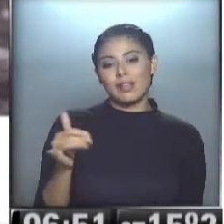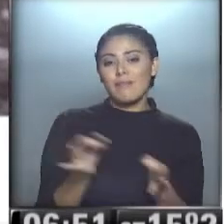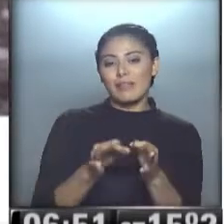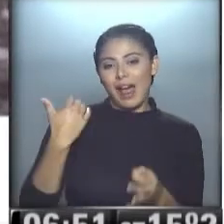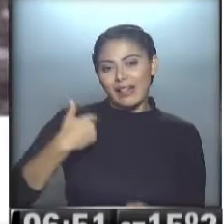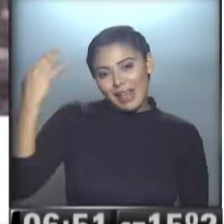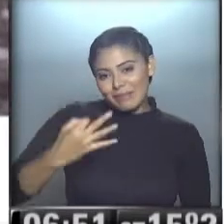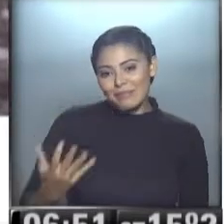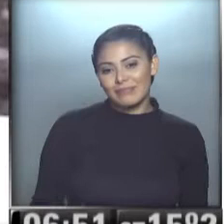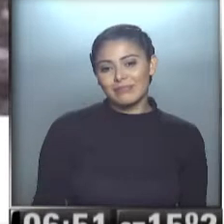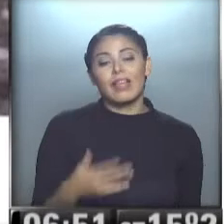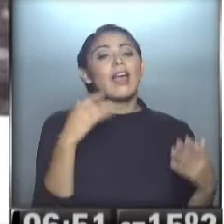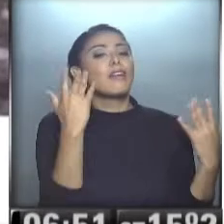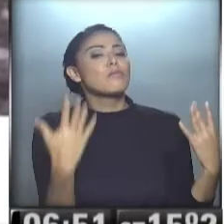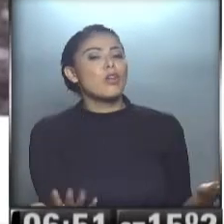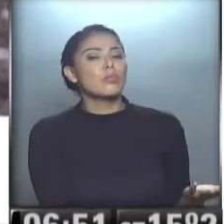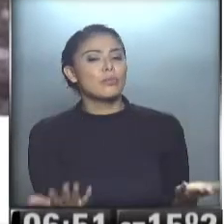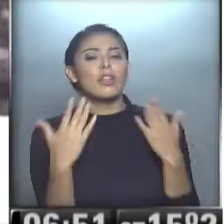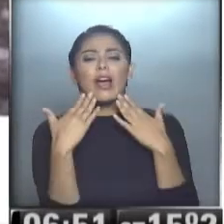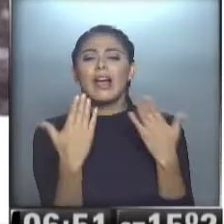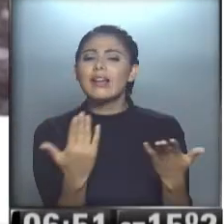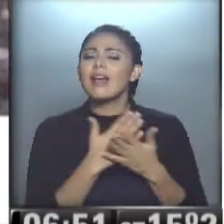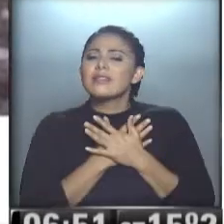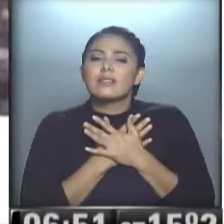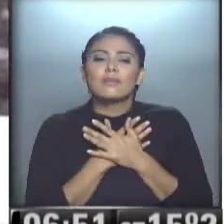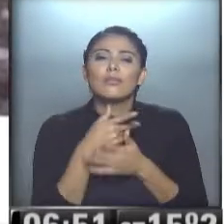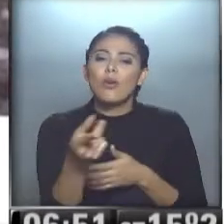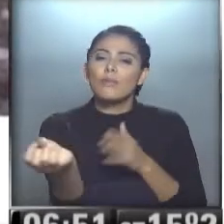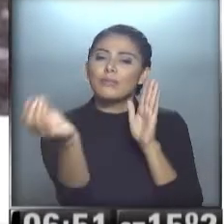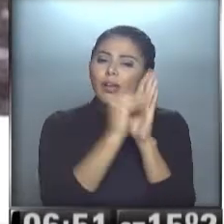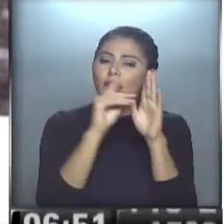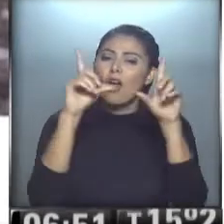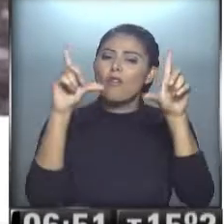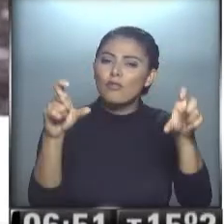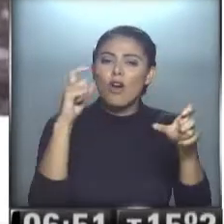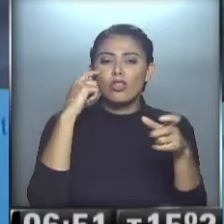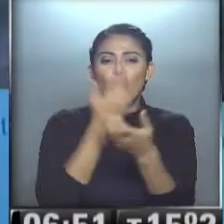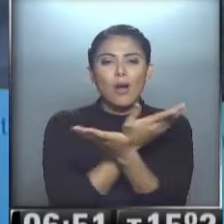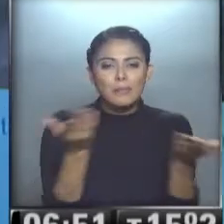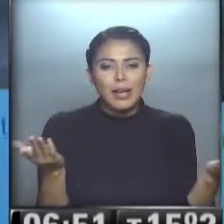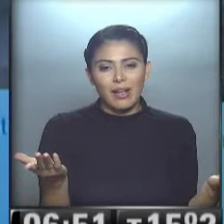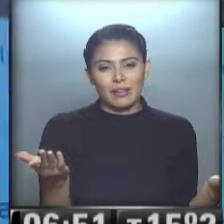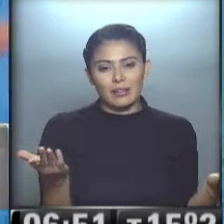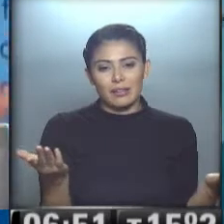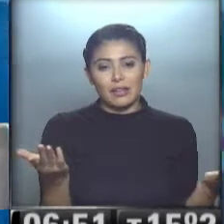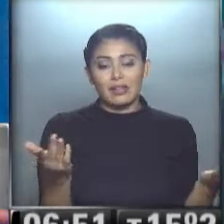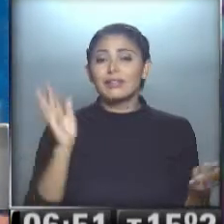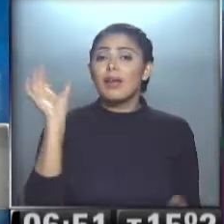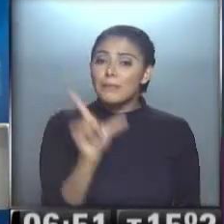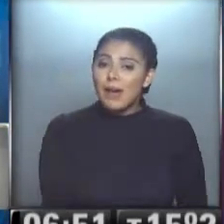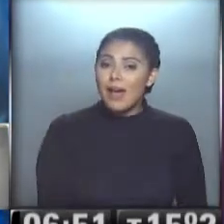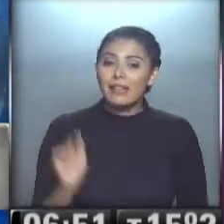son argentinas. Por supuesto, Gloria. Gracias, tesoro, por comunicarte, por esta foto, por compartirla con nosotros. Desde la